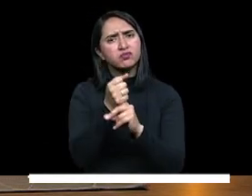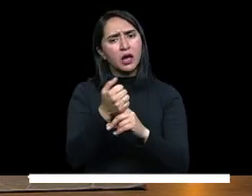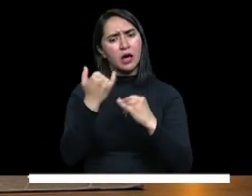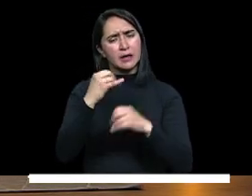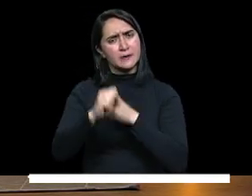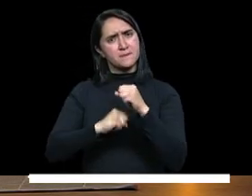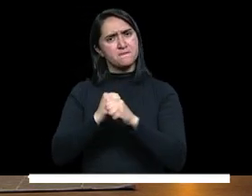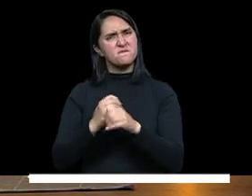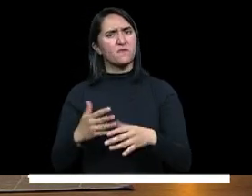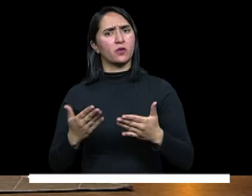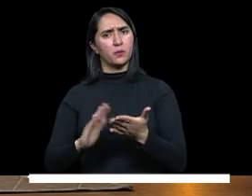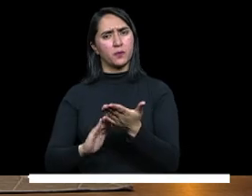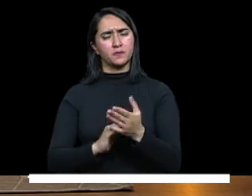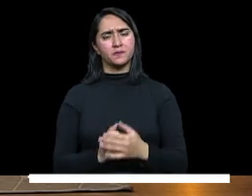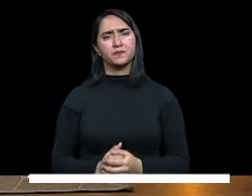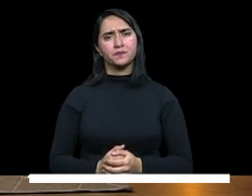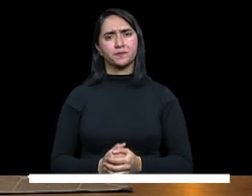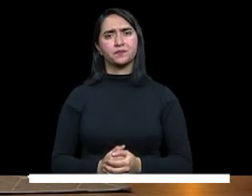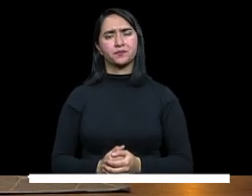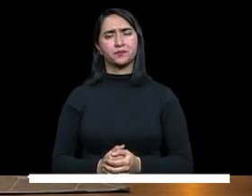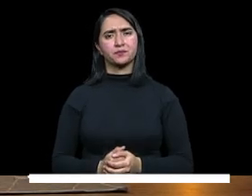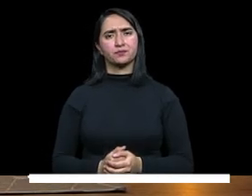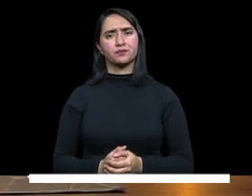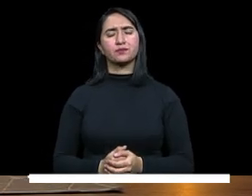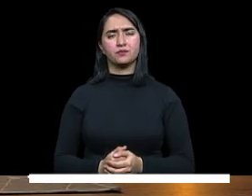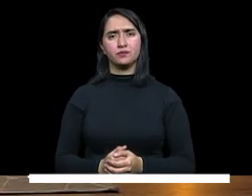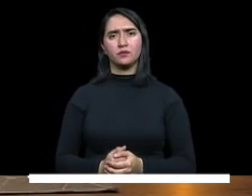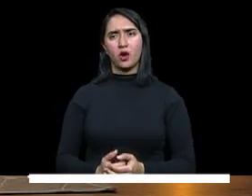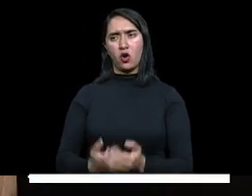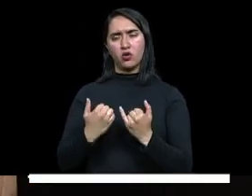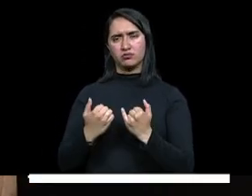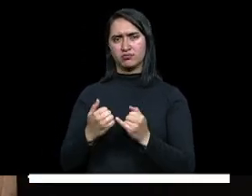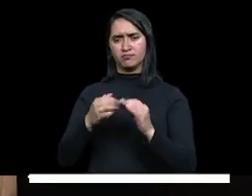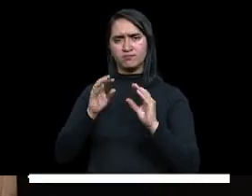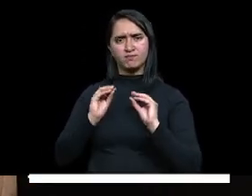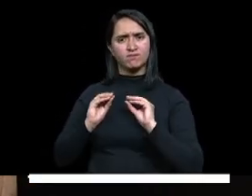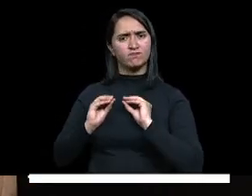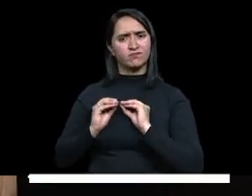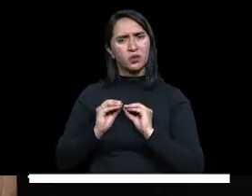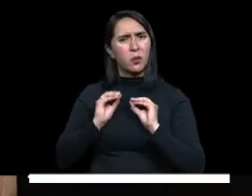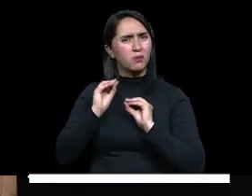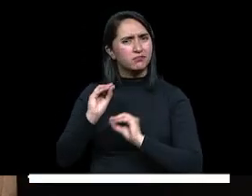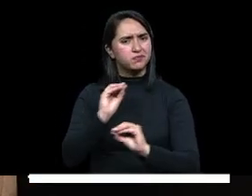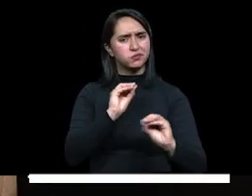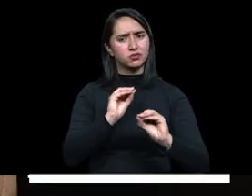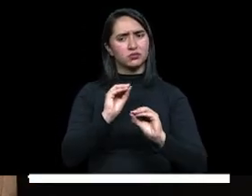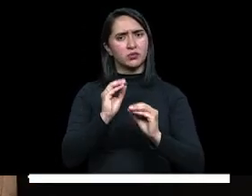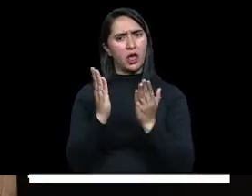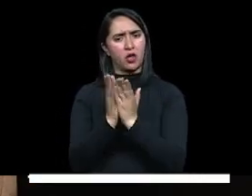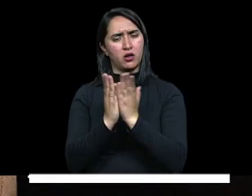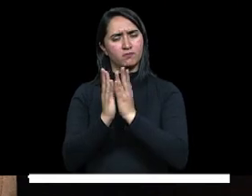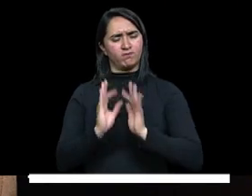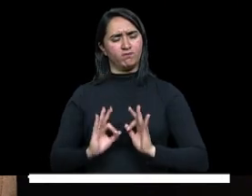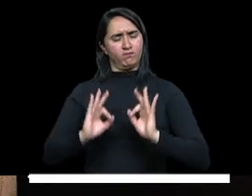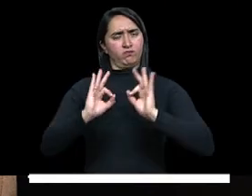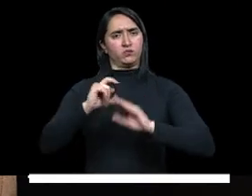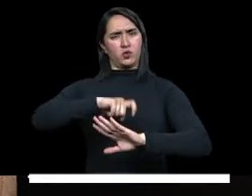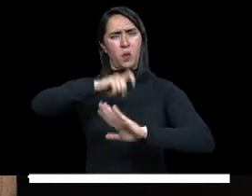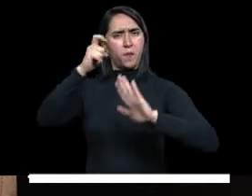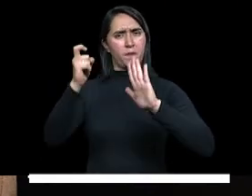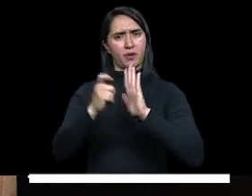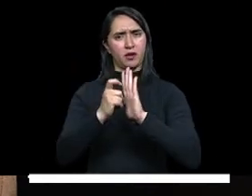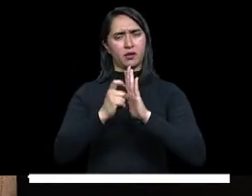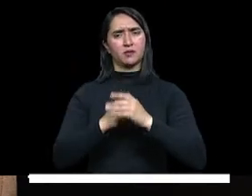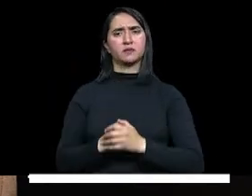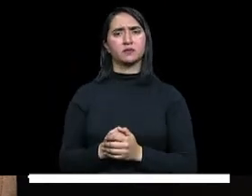gobierno? Ministra. Ofrecer formación integral de calidad pasa también por garantizar que los